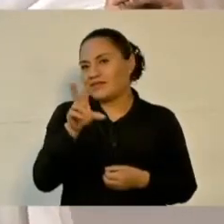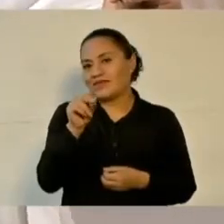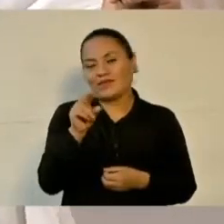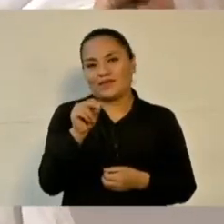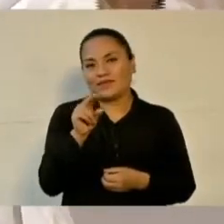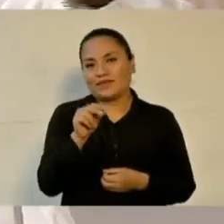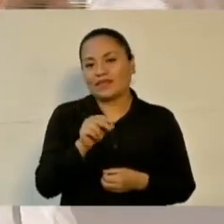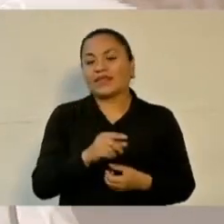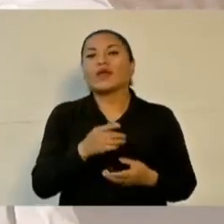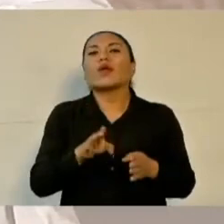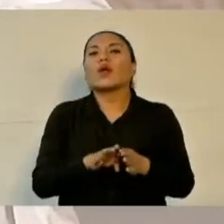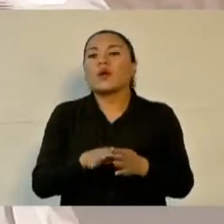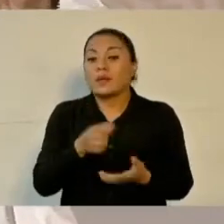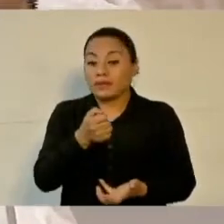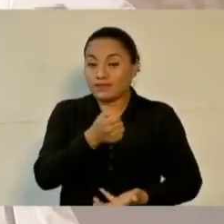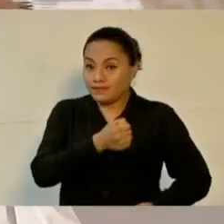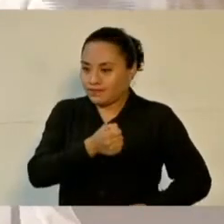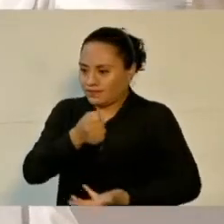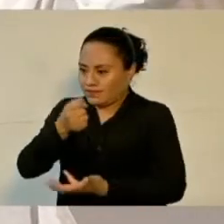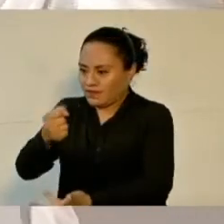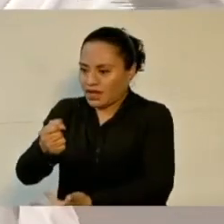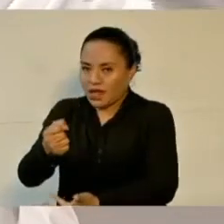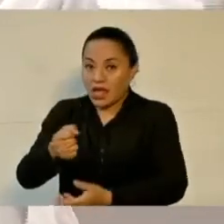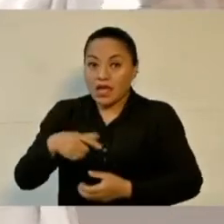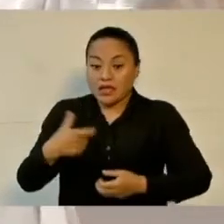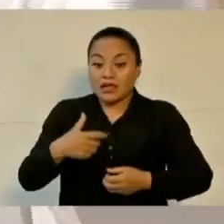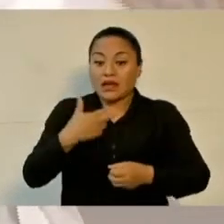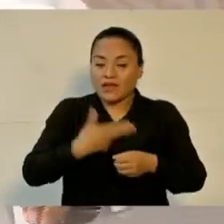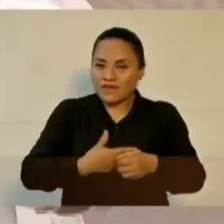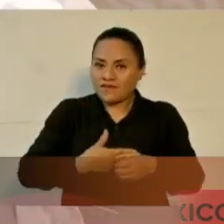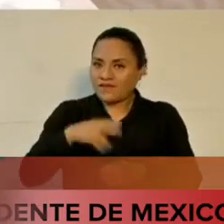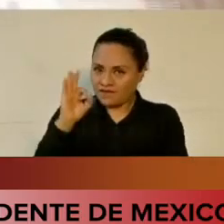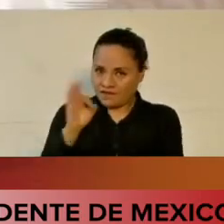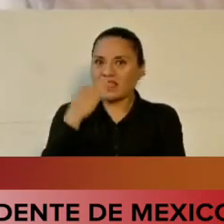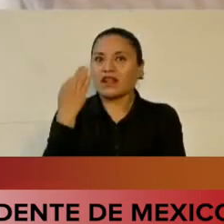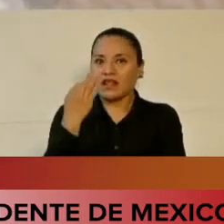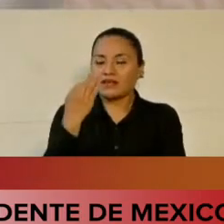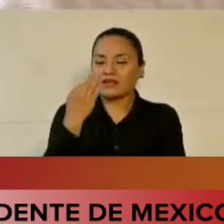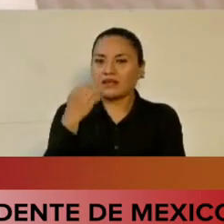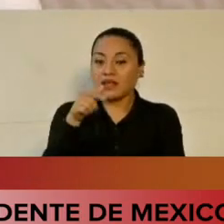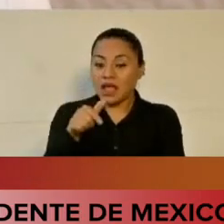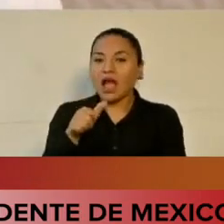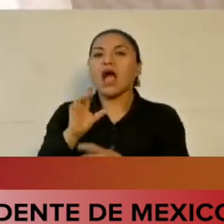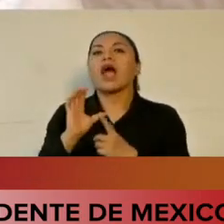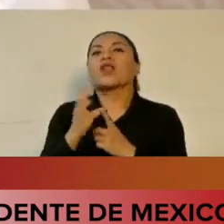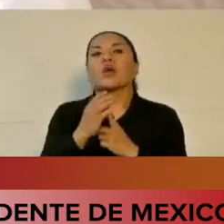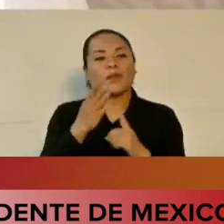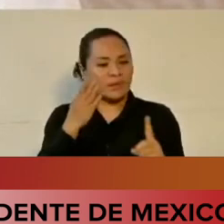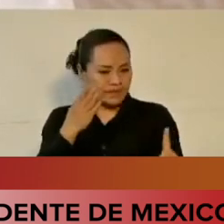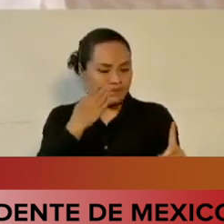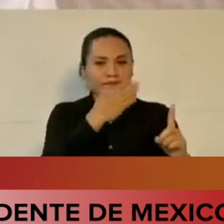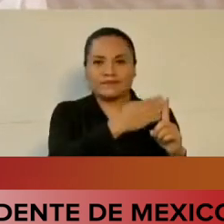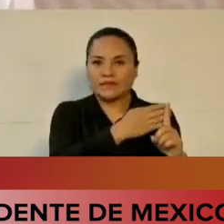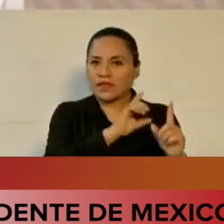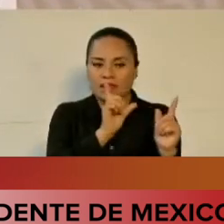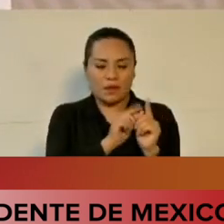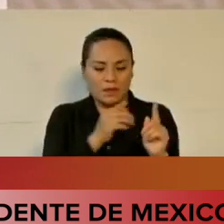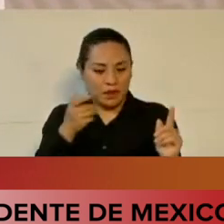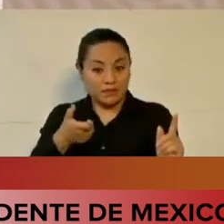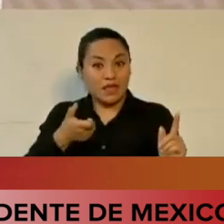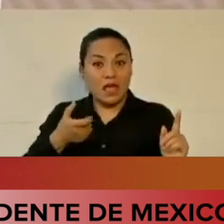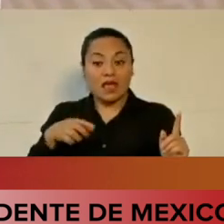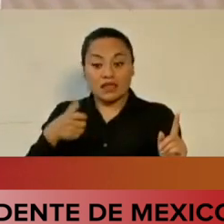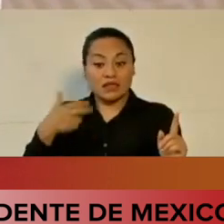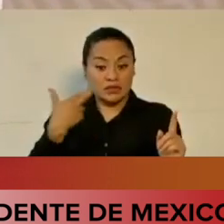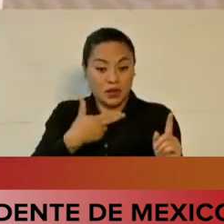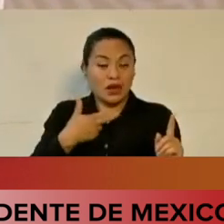el presupuesto desde la Tesorería de la Federación al Comité de madres, de padres